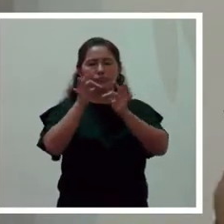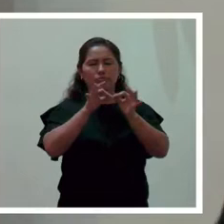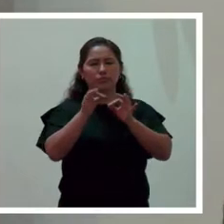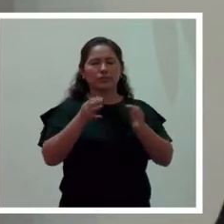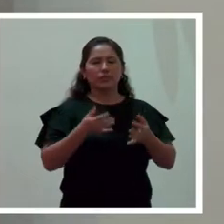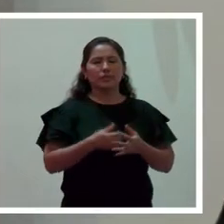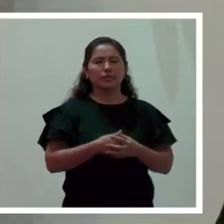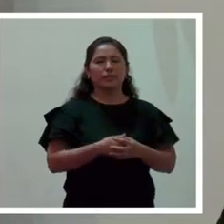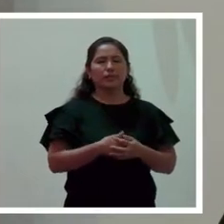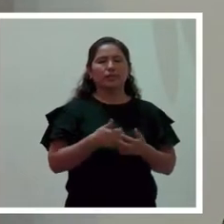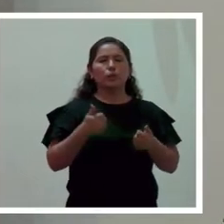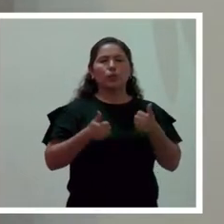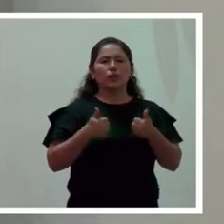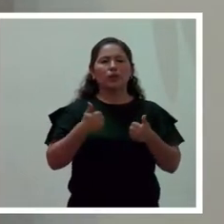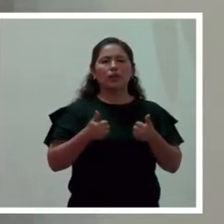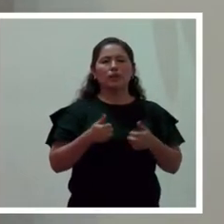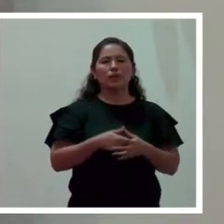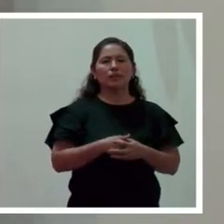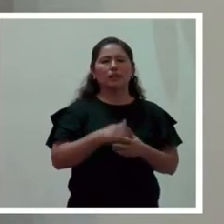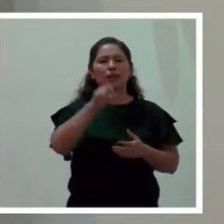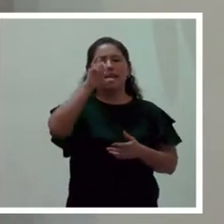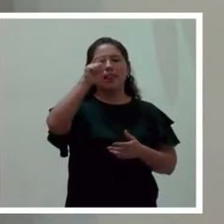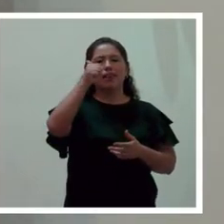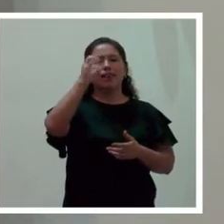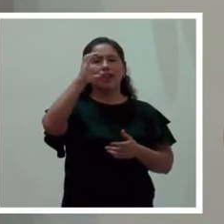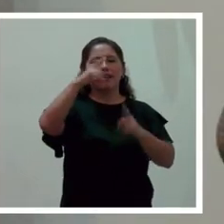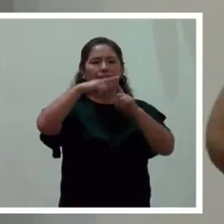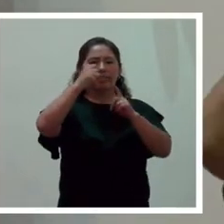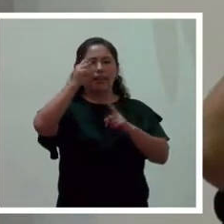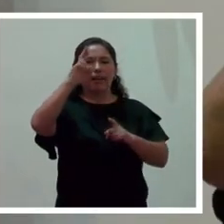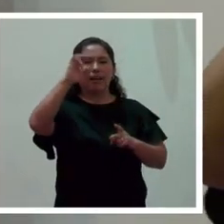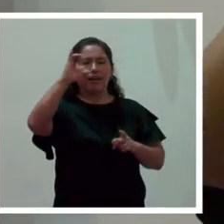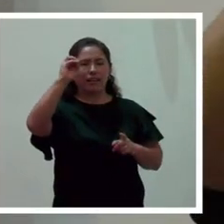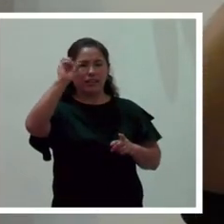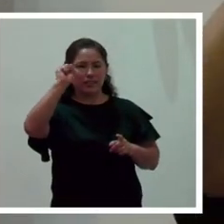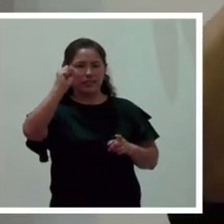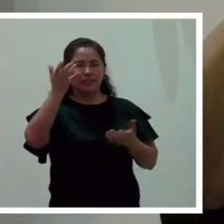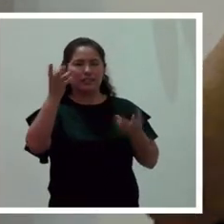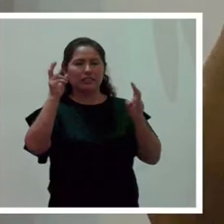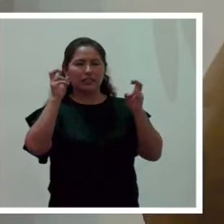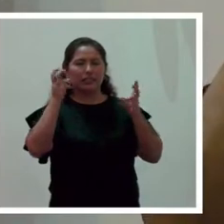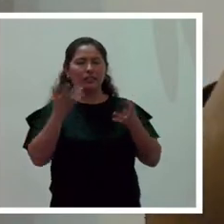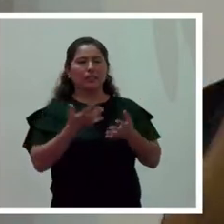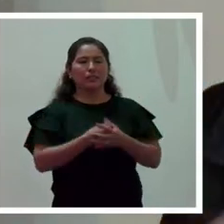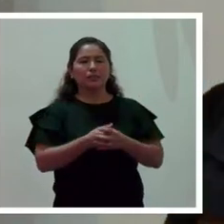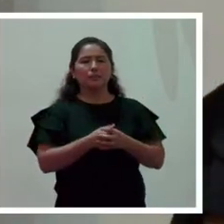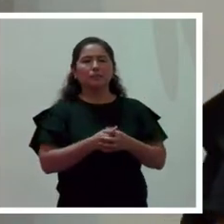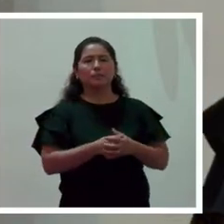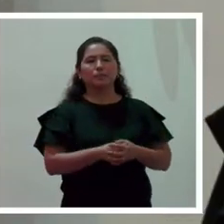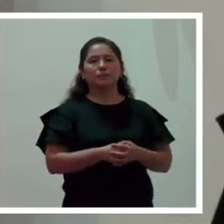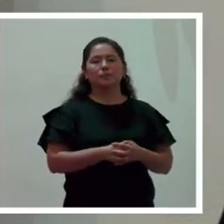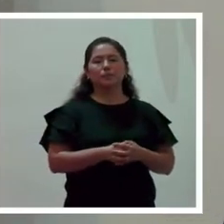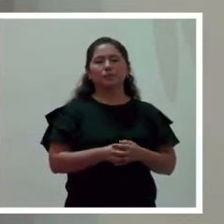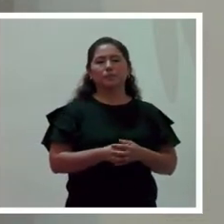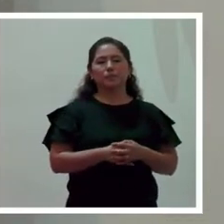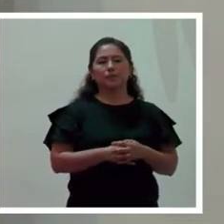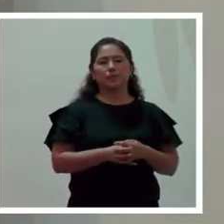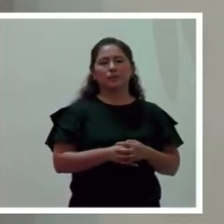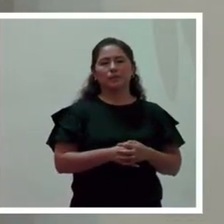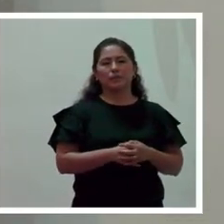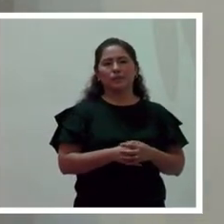concreto. ¿Cuál es? Lactarios. Sinceramente se los digo que cuando allá, por el año